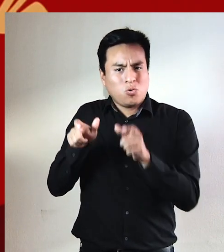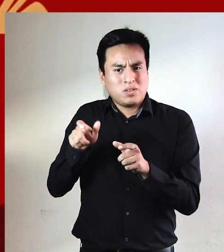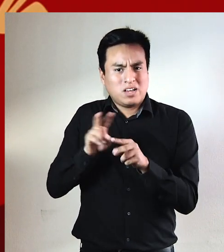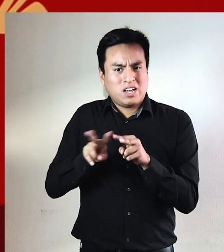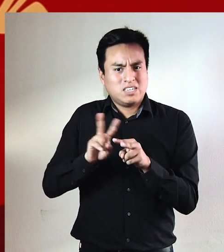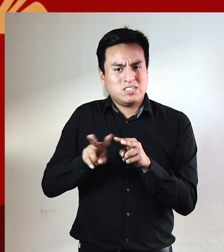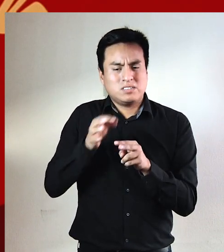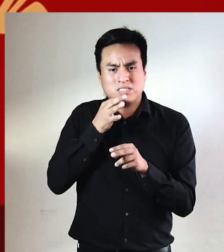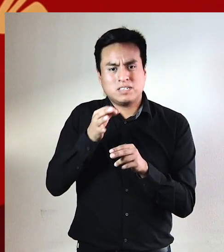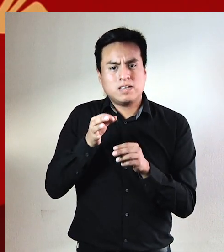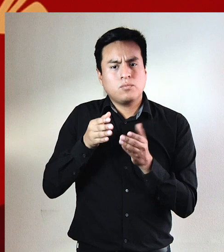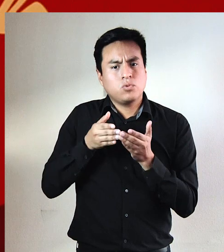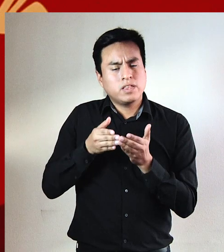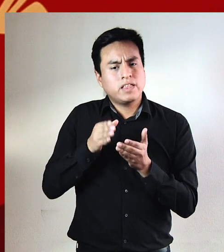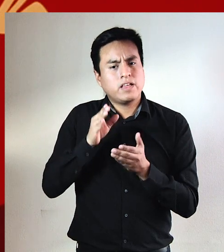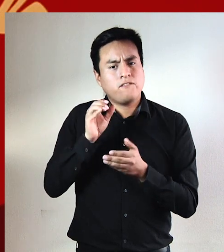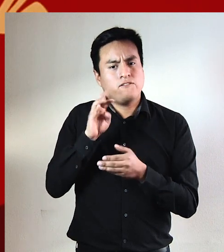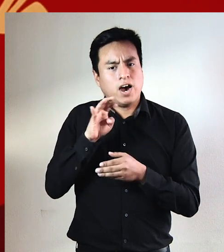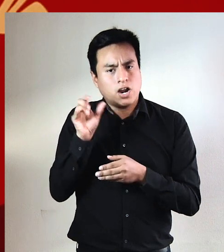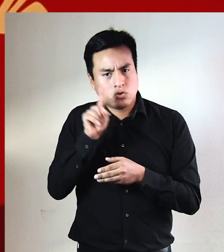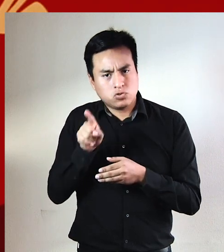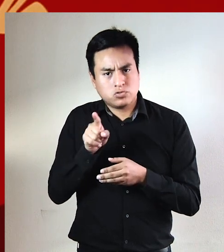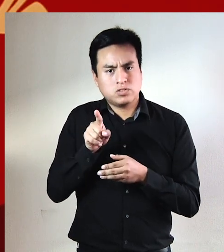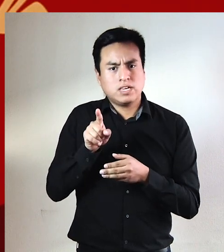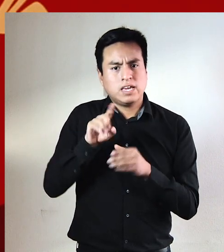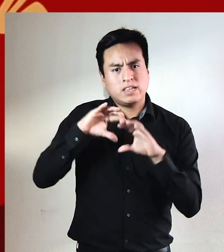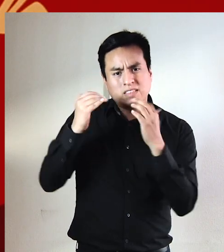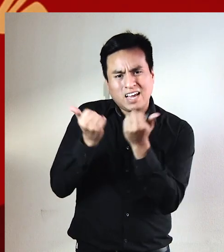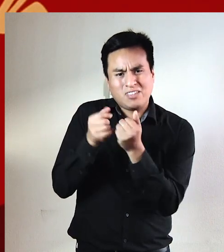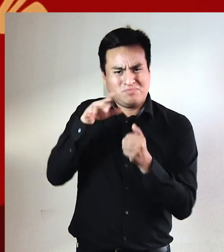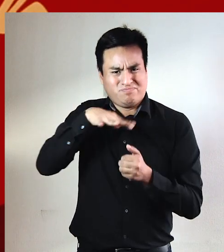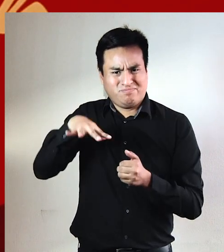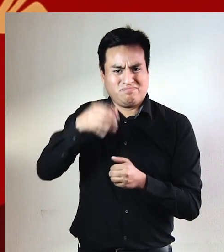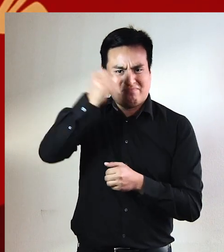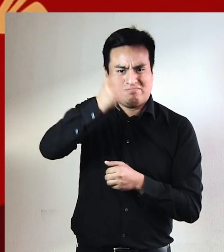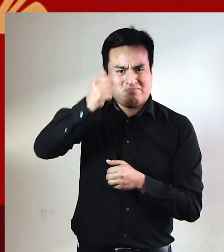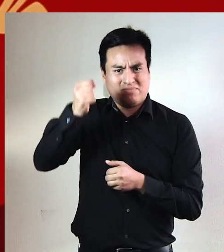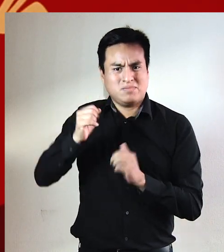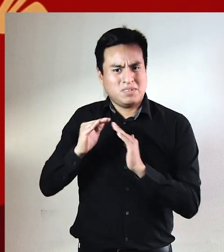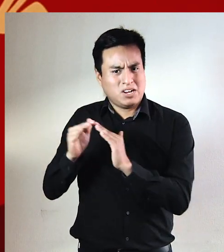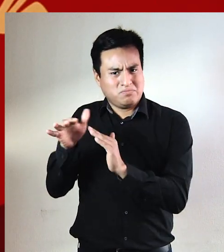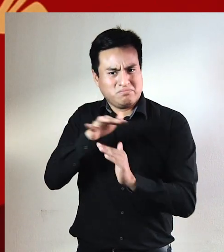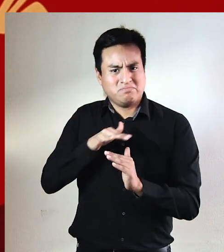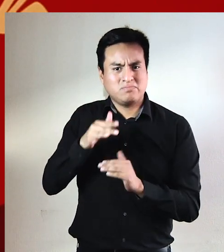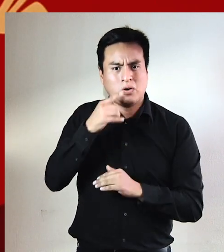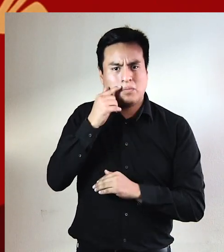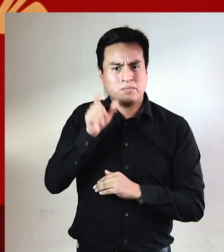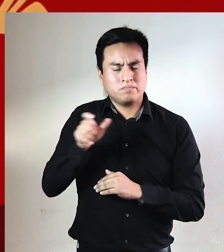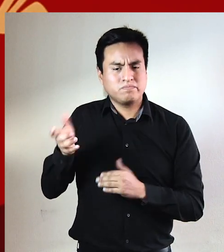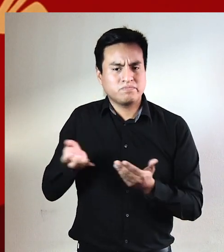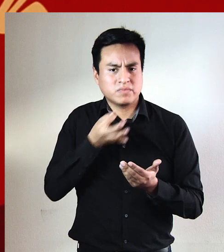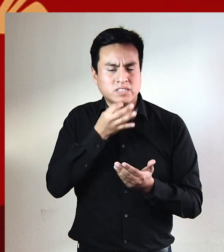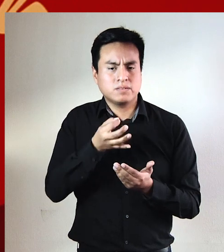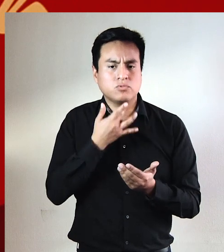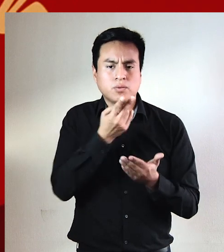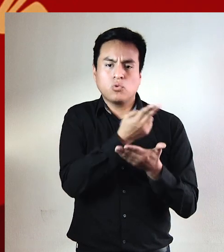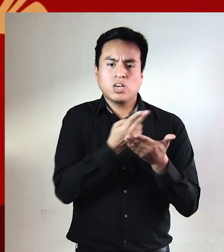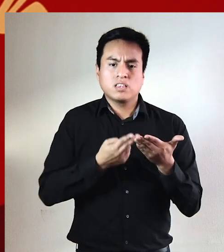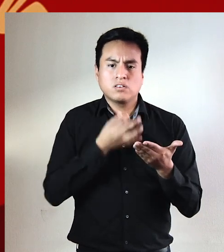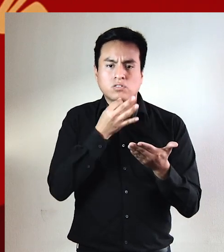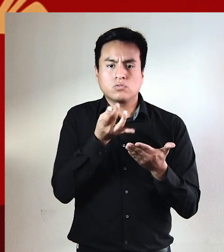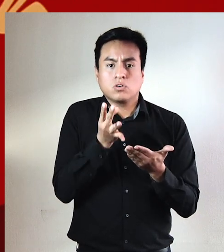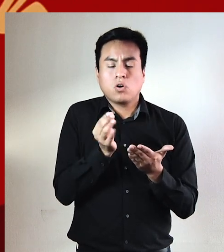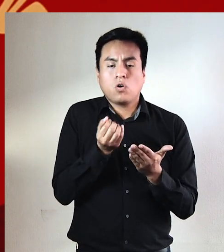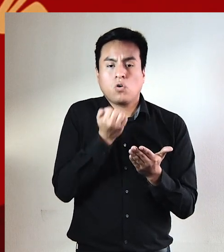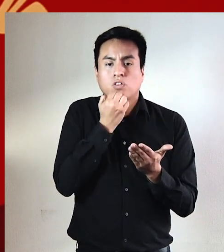hayan hecho de las bodegas de barcos, de los barcos y de los estadios mataderos de hombres? Si el poeta Robert Desnó, solo para